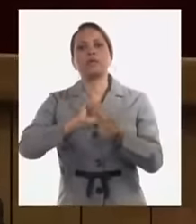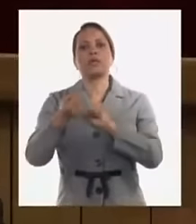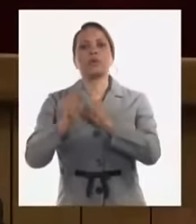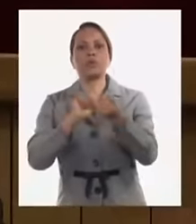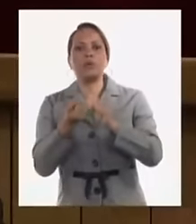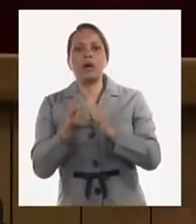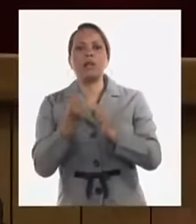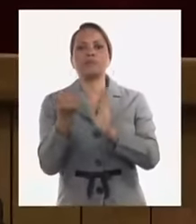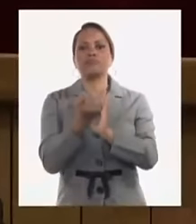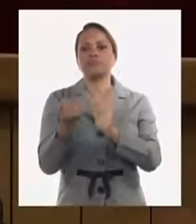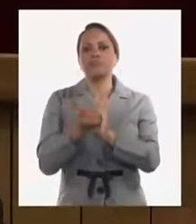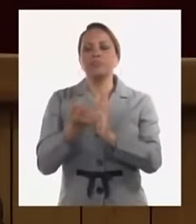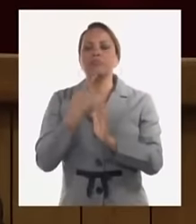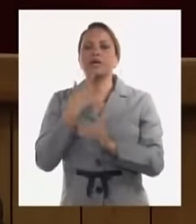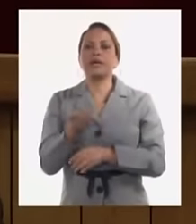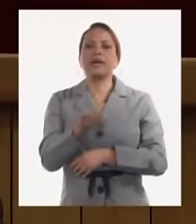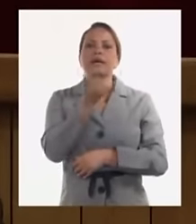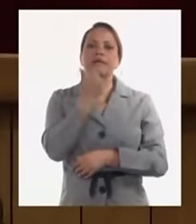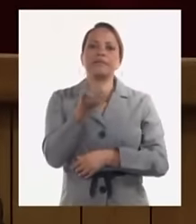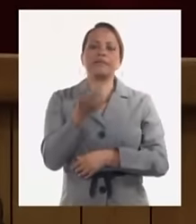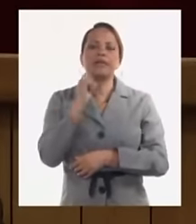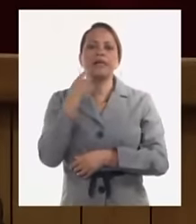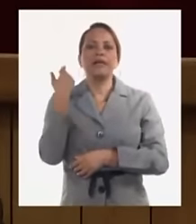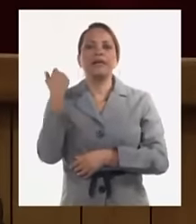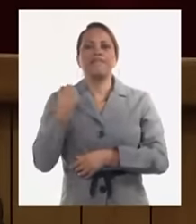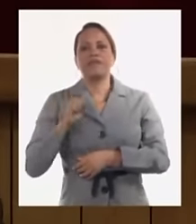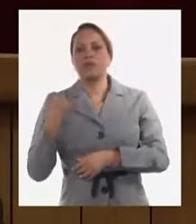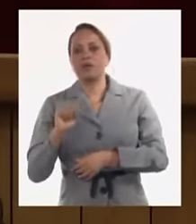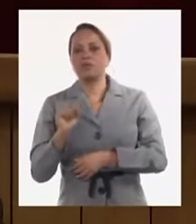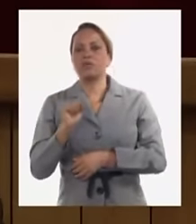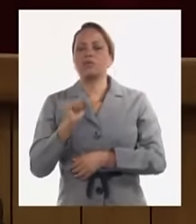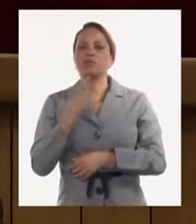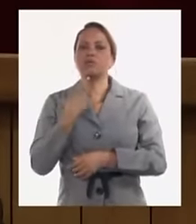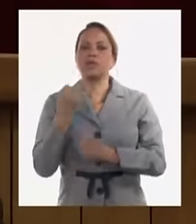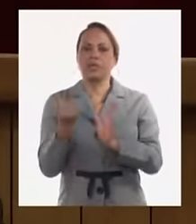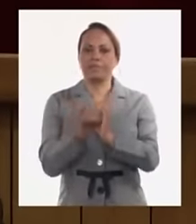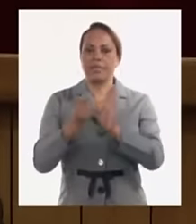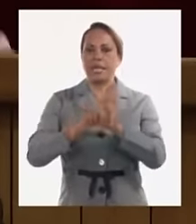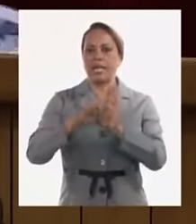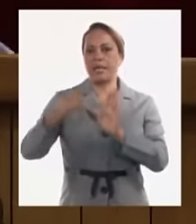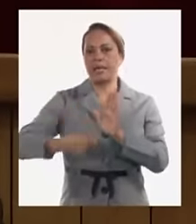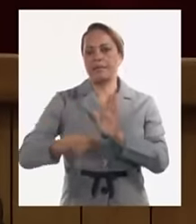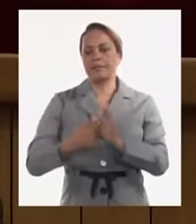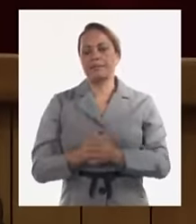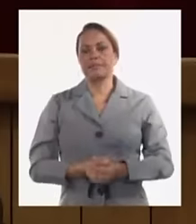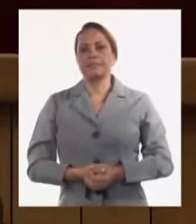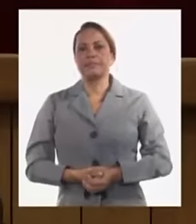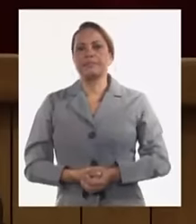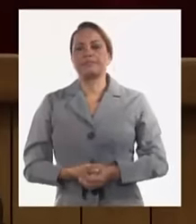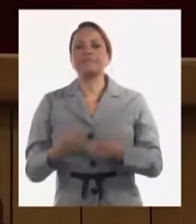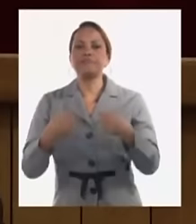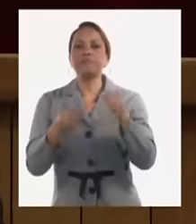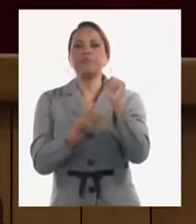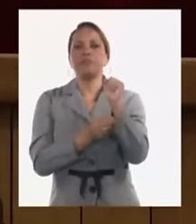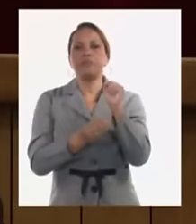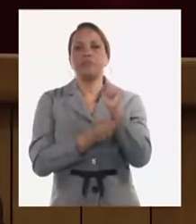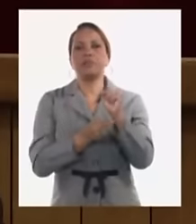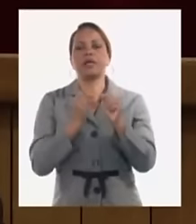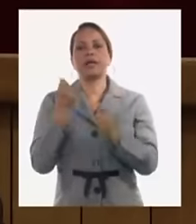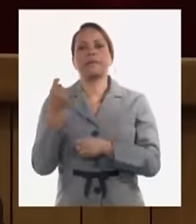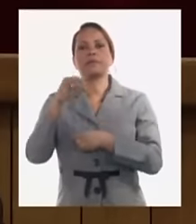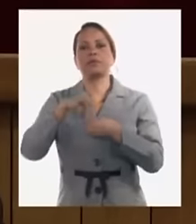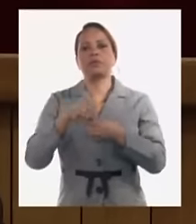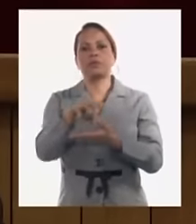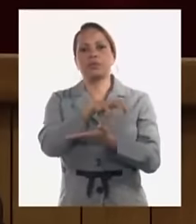para evitar inventos evitar violaciones de lo que está establecido y tenemos que fortalecer la gestión del presupuesto